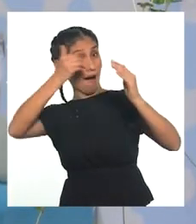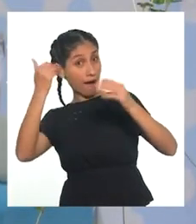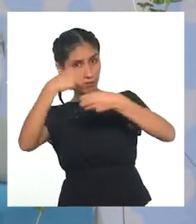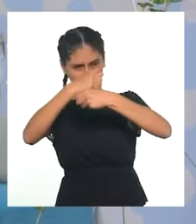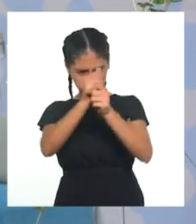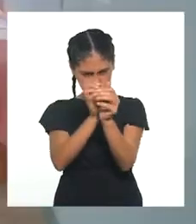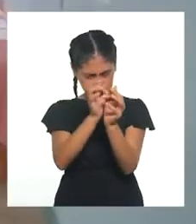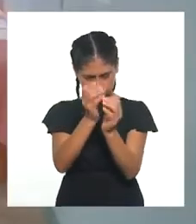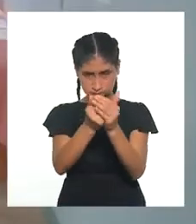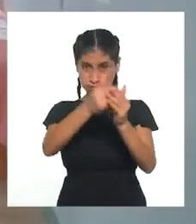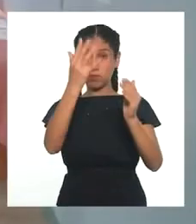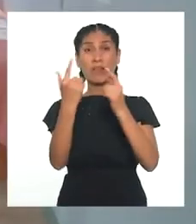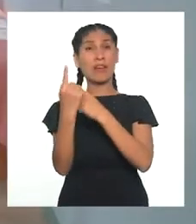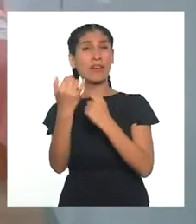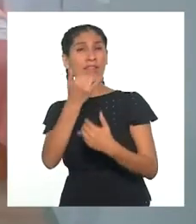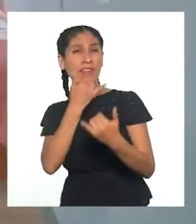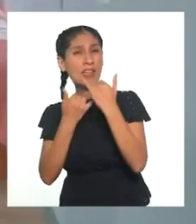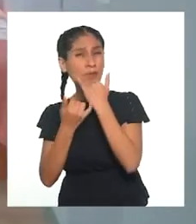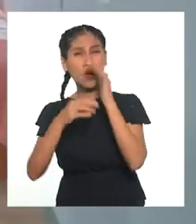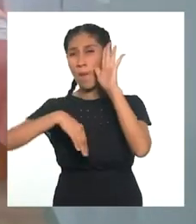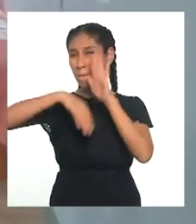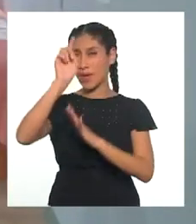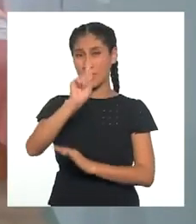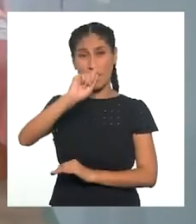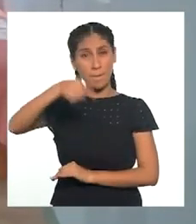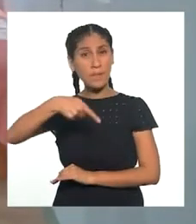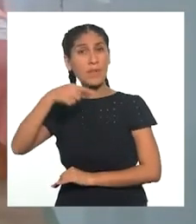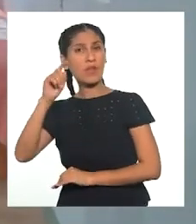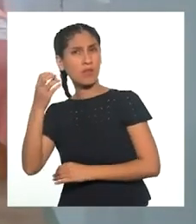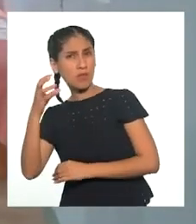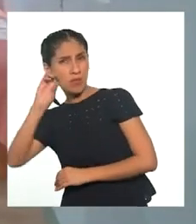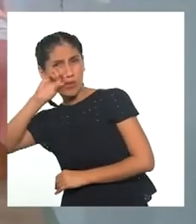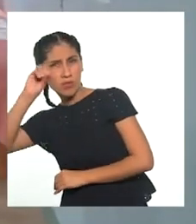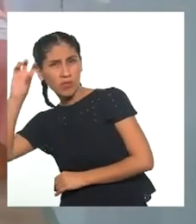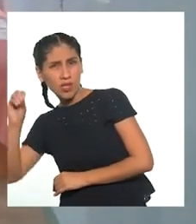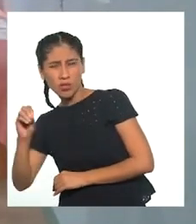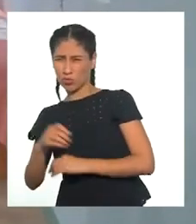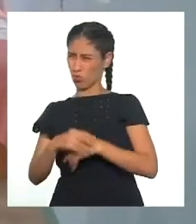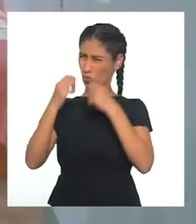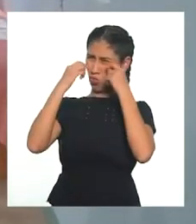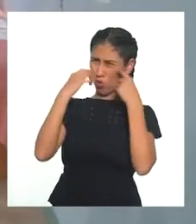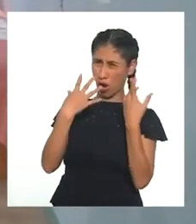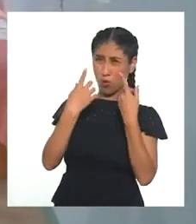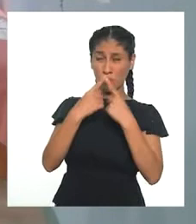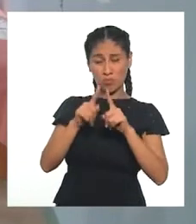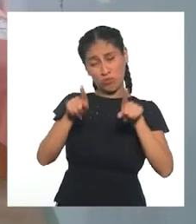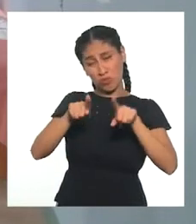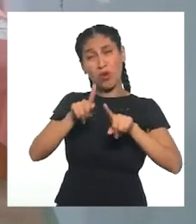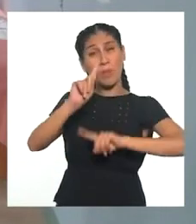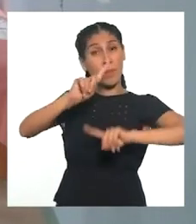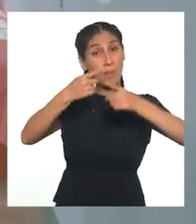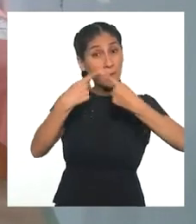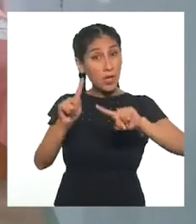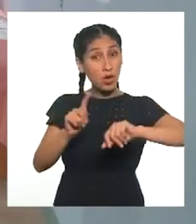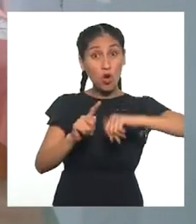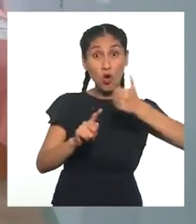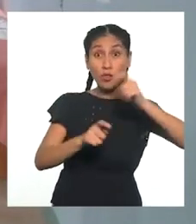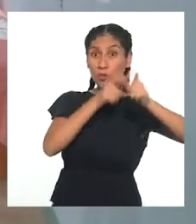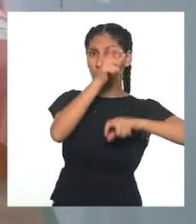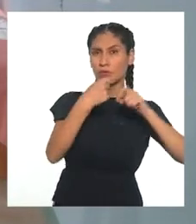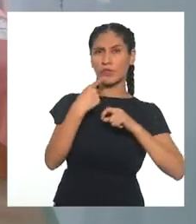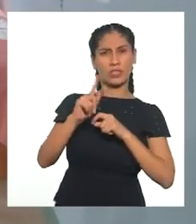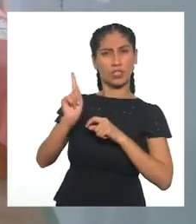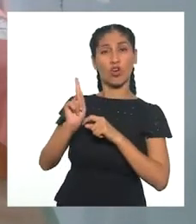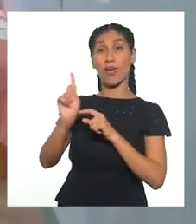incierto, pero algunos recuentos dicen que intentó hasta 10.000 veces antes de lograr el resultado que buscaba. No me